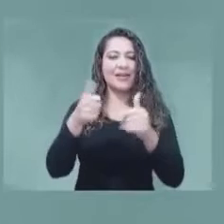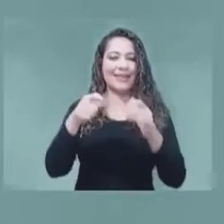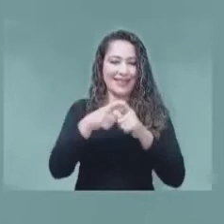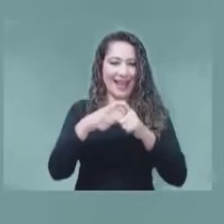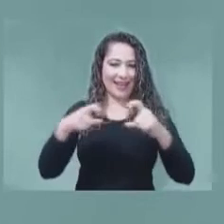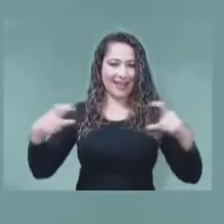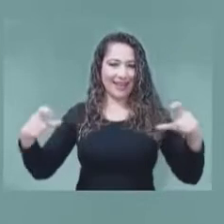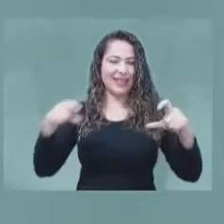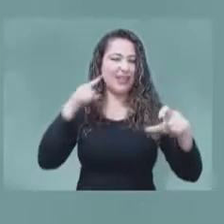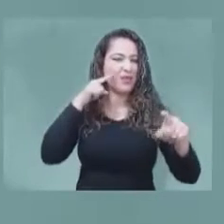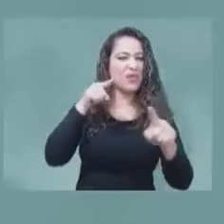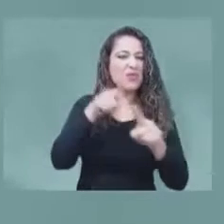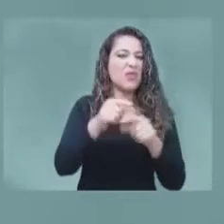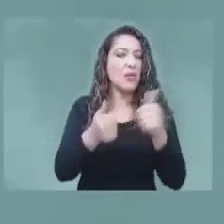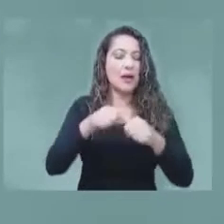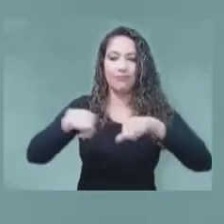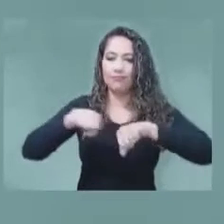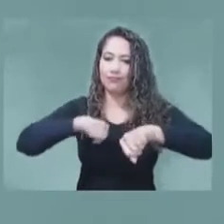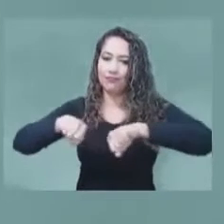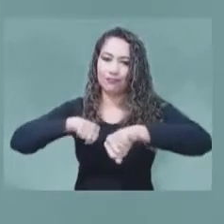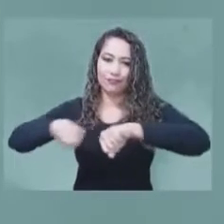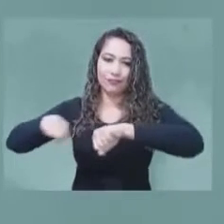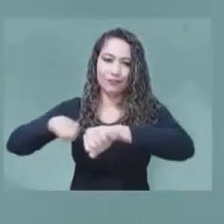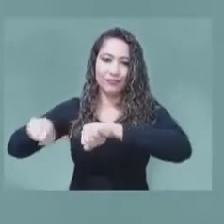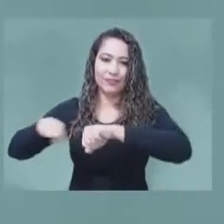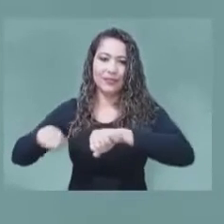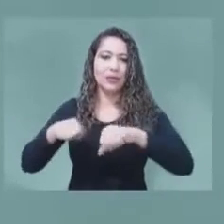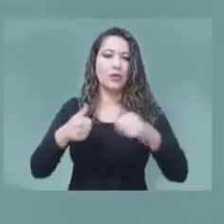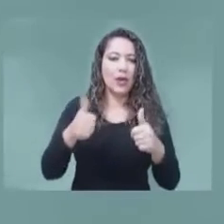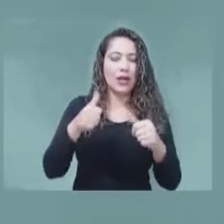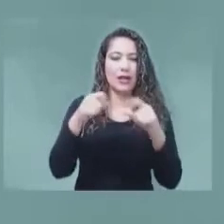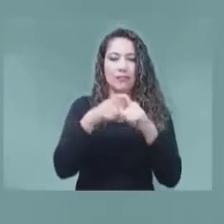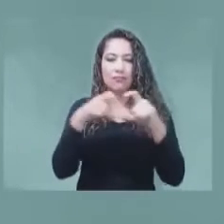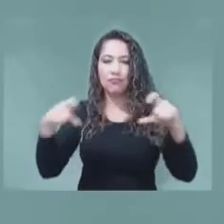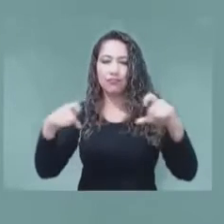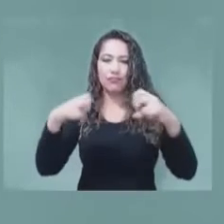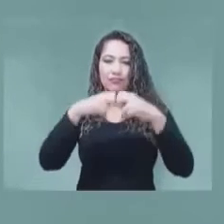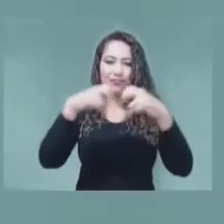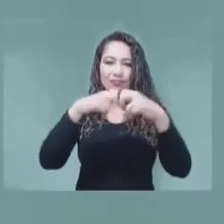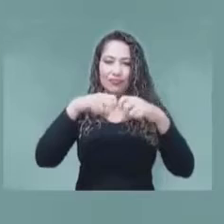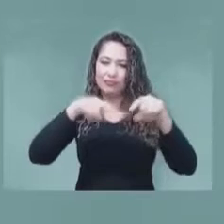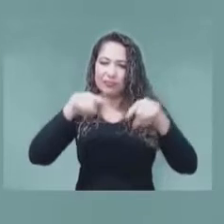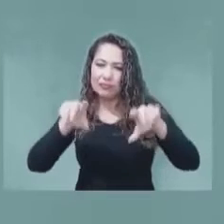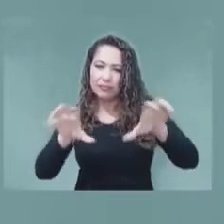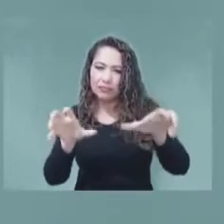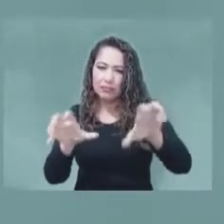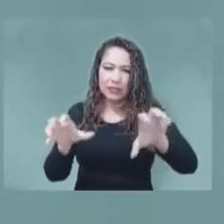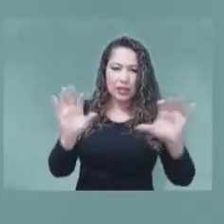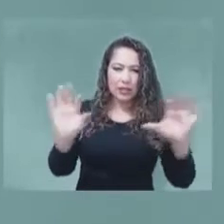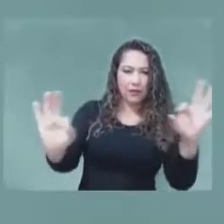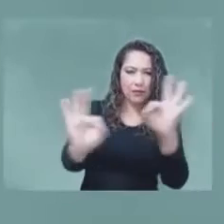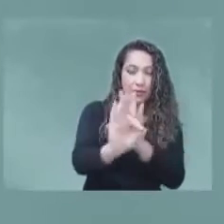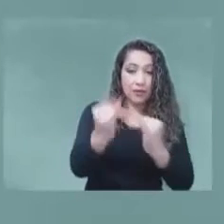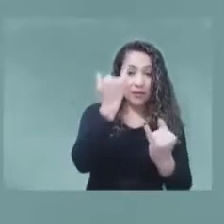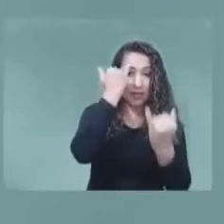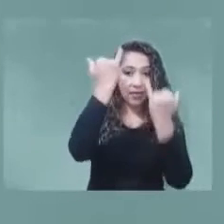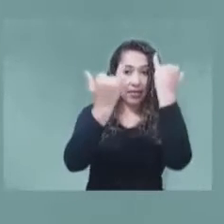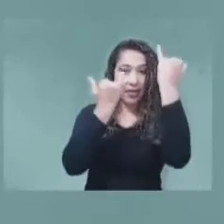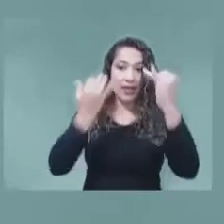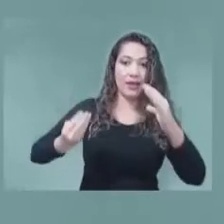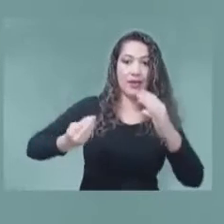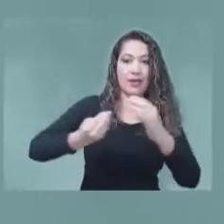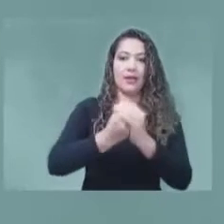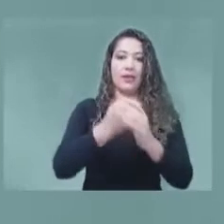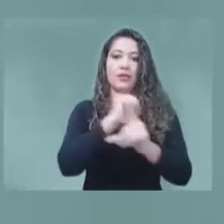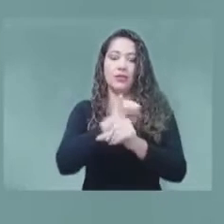Gestionar el espectro radioeléctrico con enfoque innovador y de inclusión social para contribuir al desarrollo de